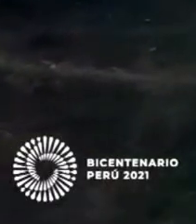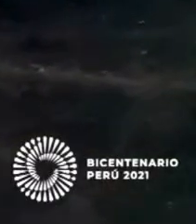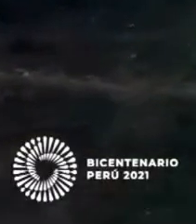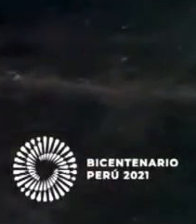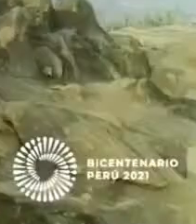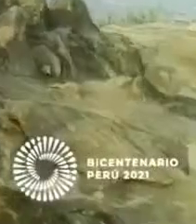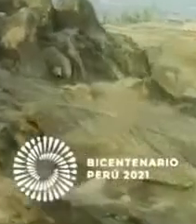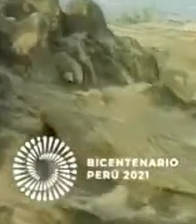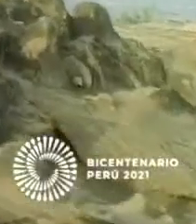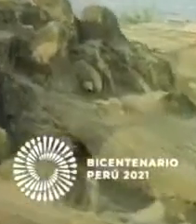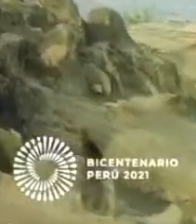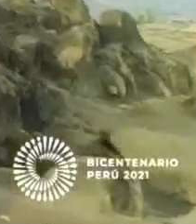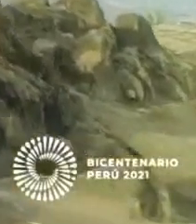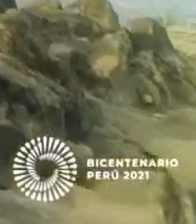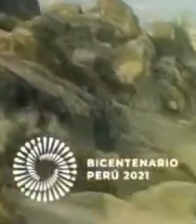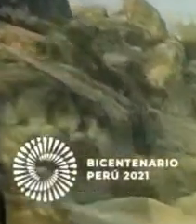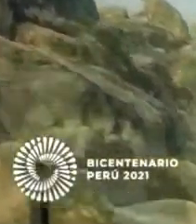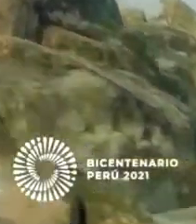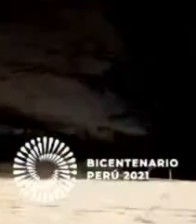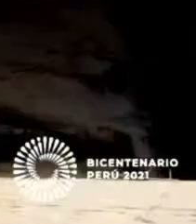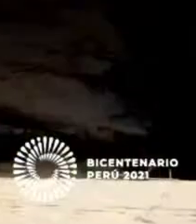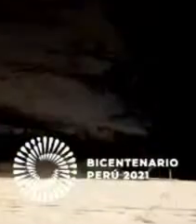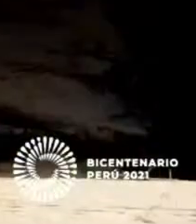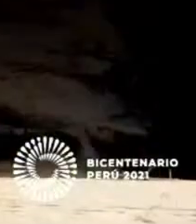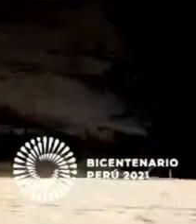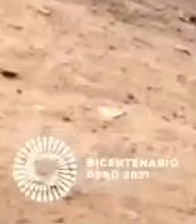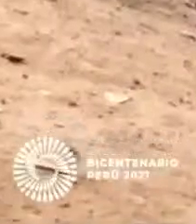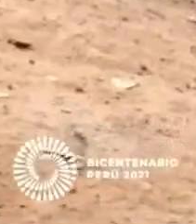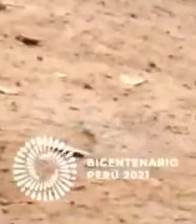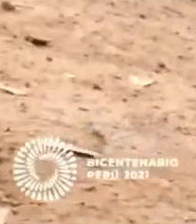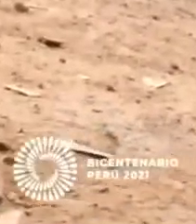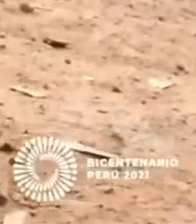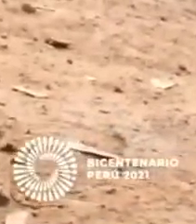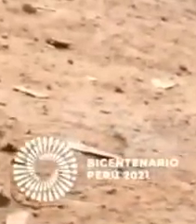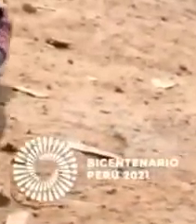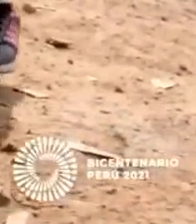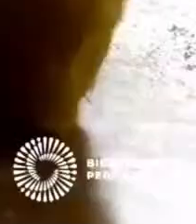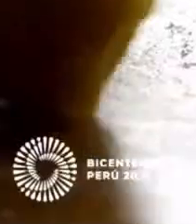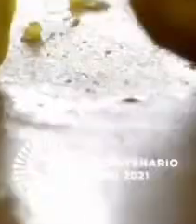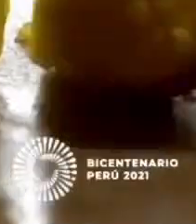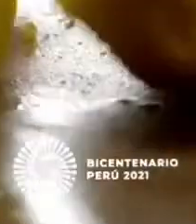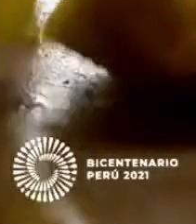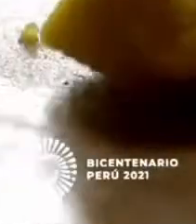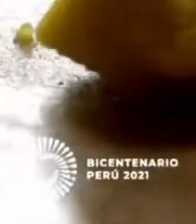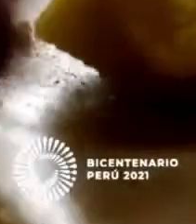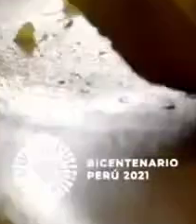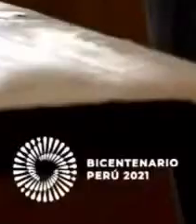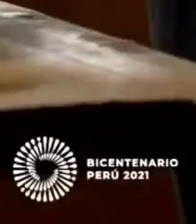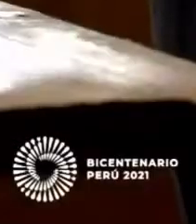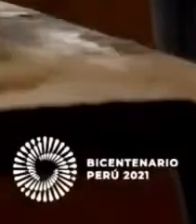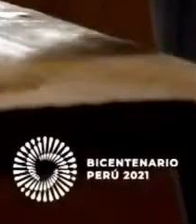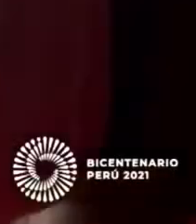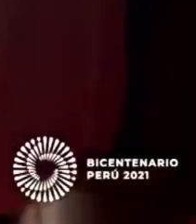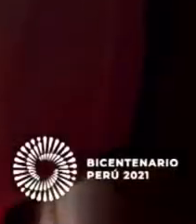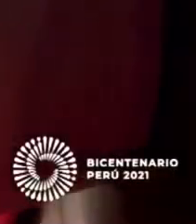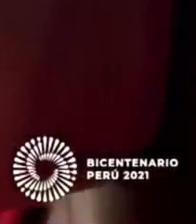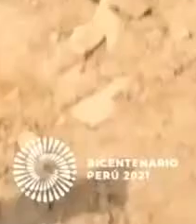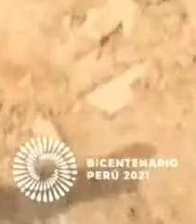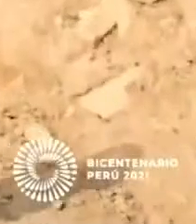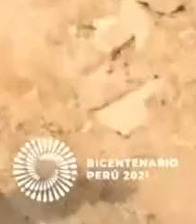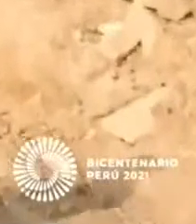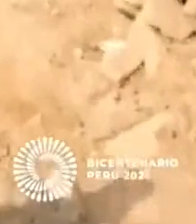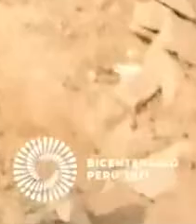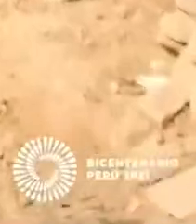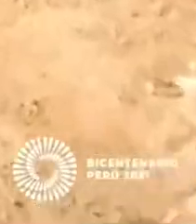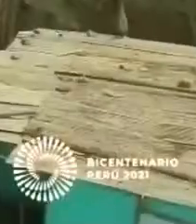Un ejemplo de lucha Constante y superación La olla común Nace en media de pandemia Había mucha necesidad